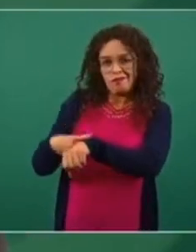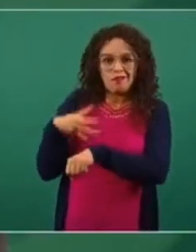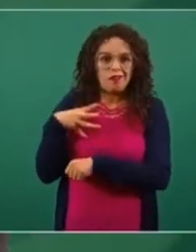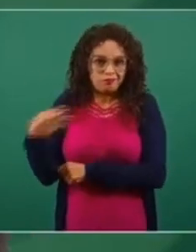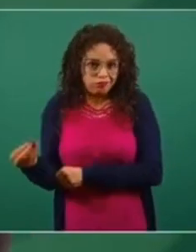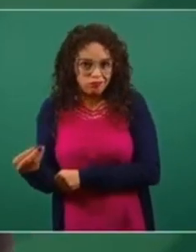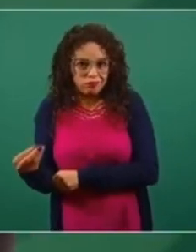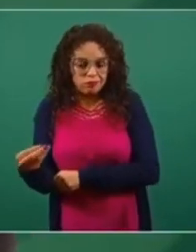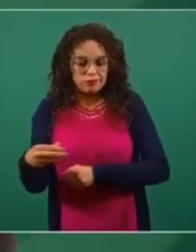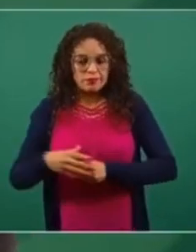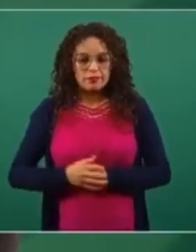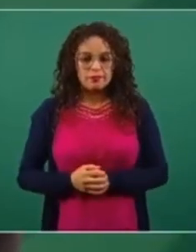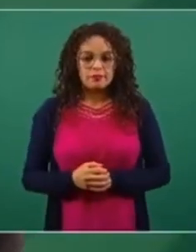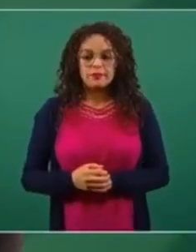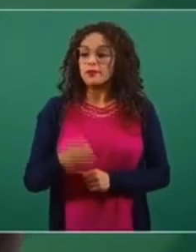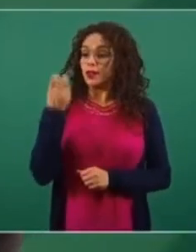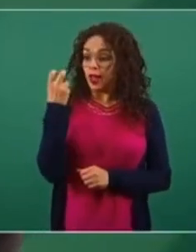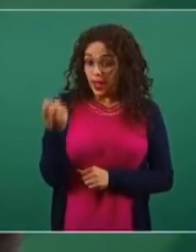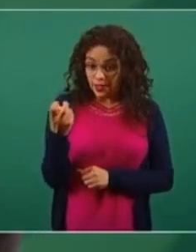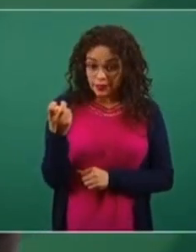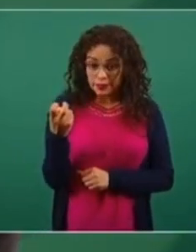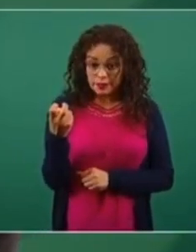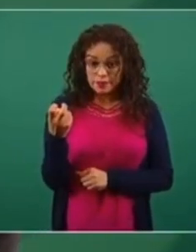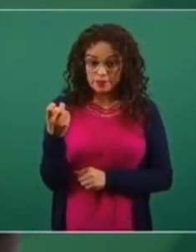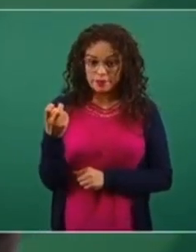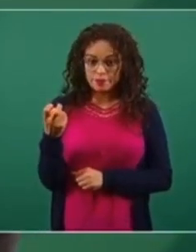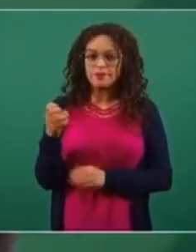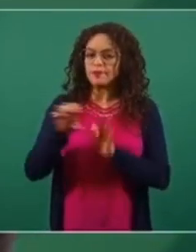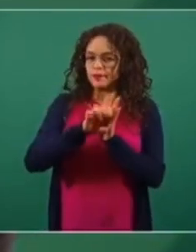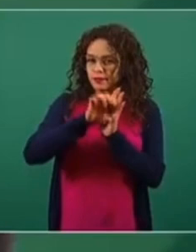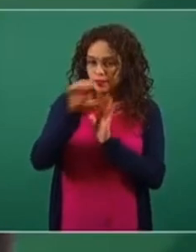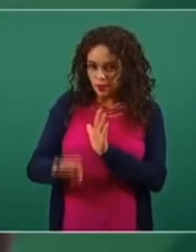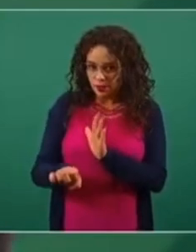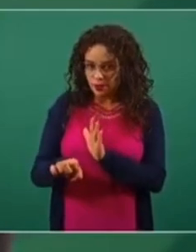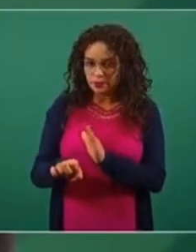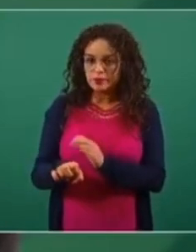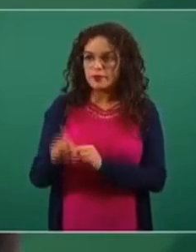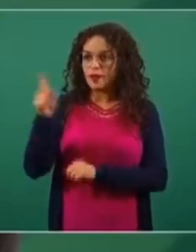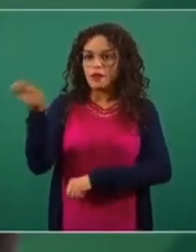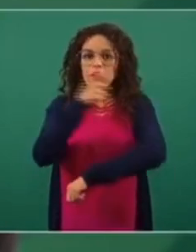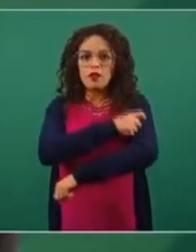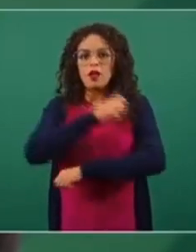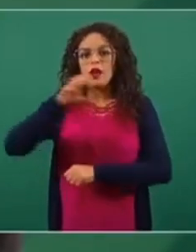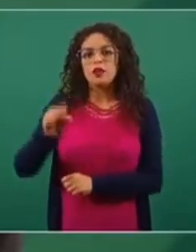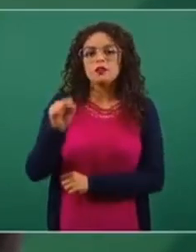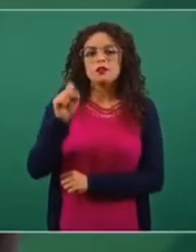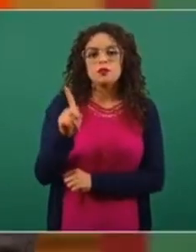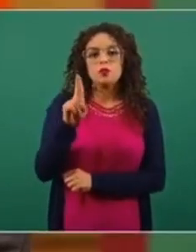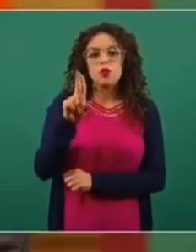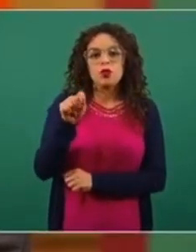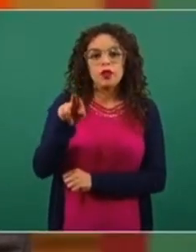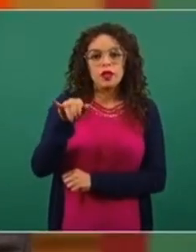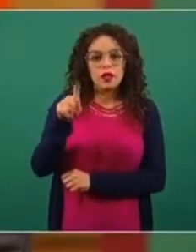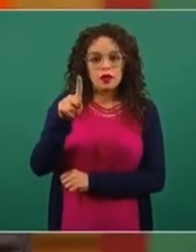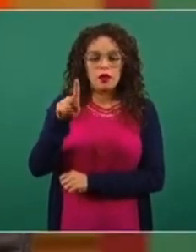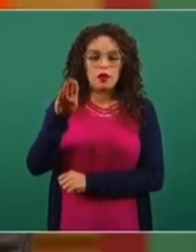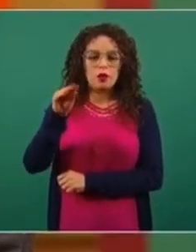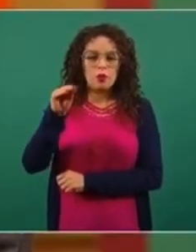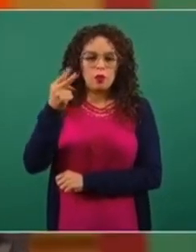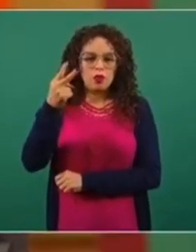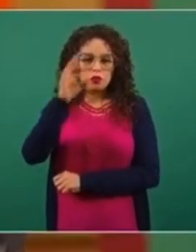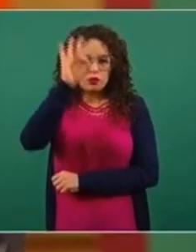Y si a eso reducimos, por ejemplo, para la vacuna Sputnik en 92 por ciento,